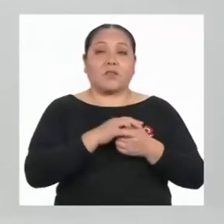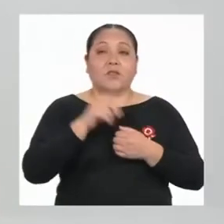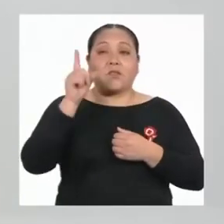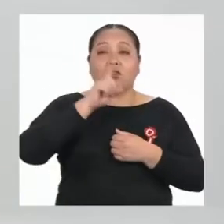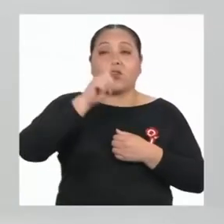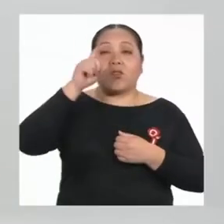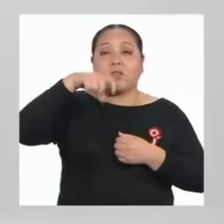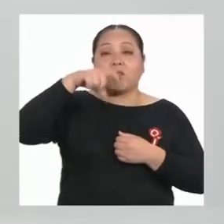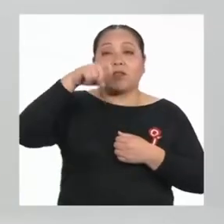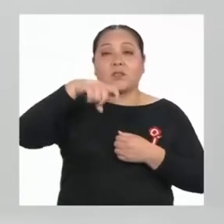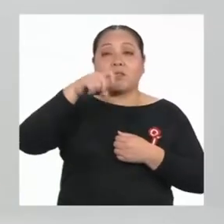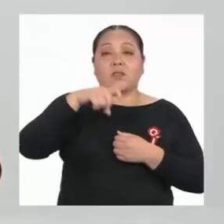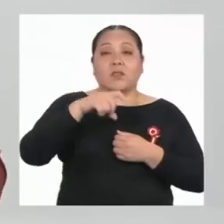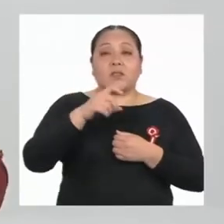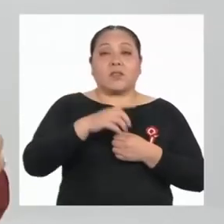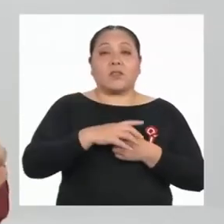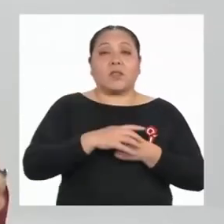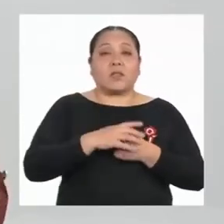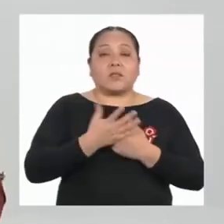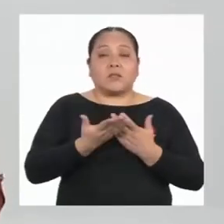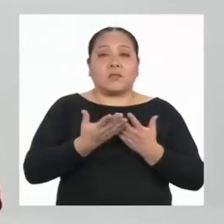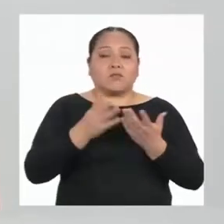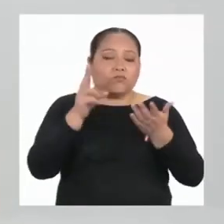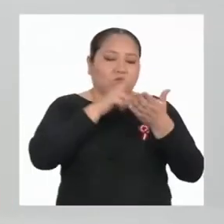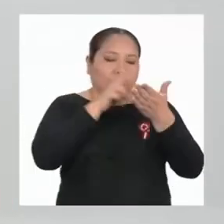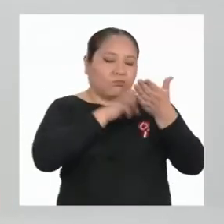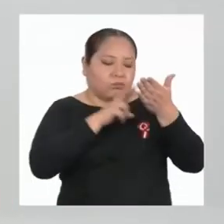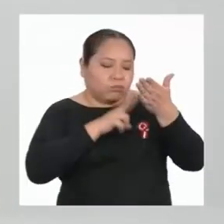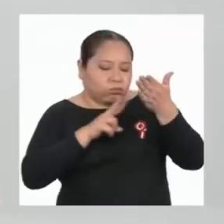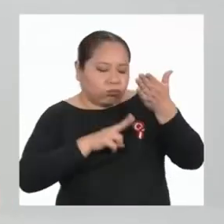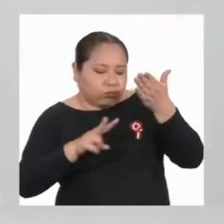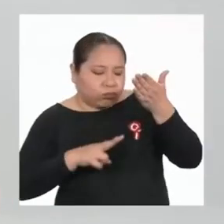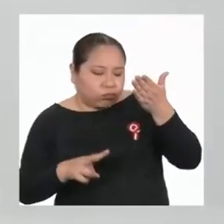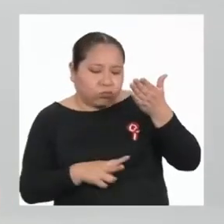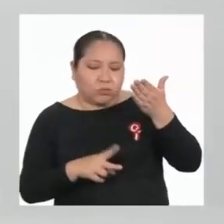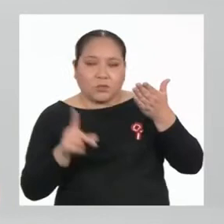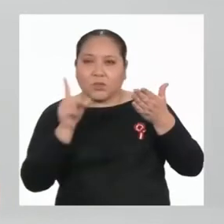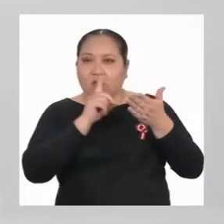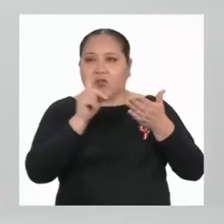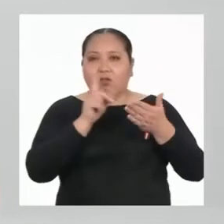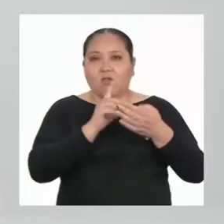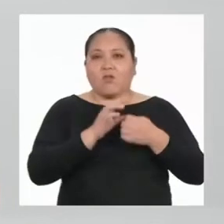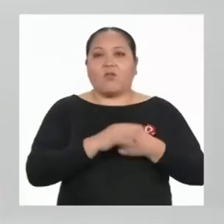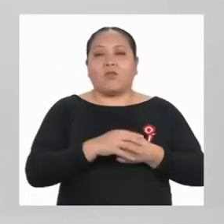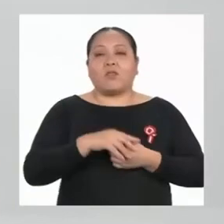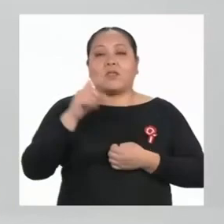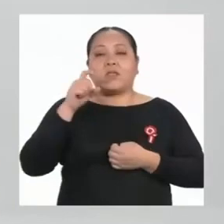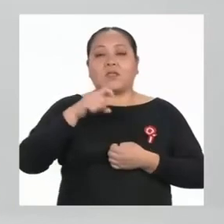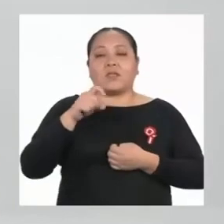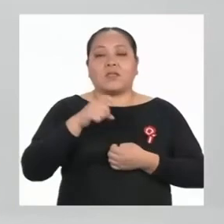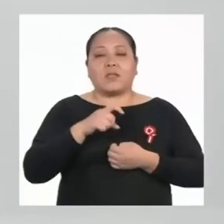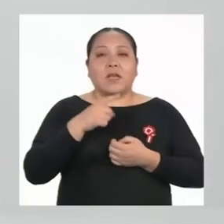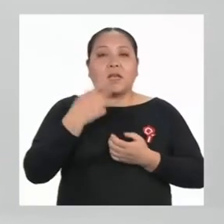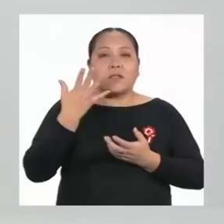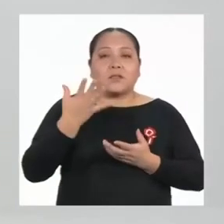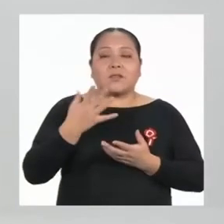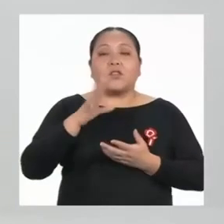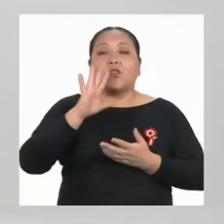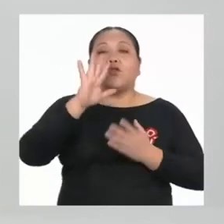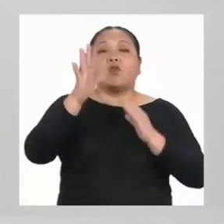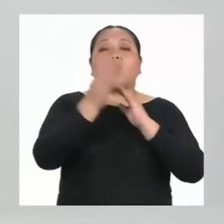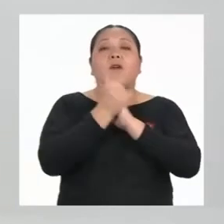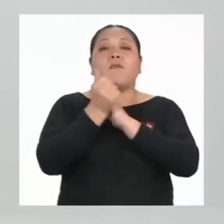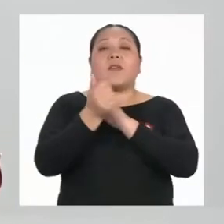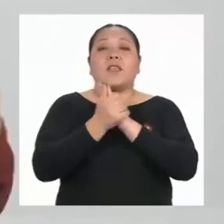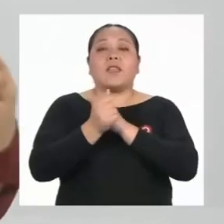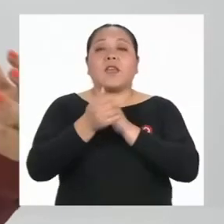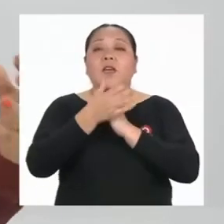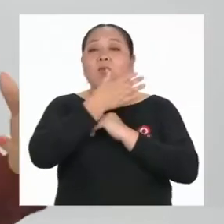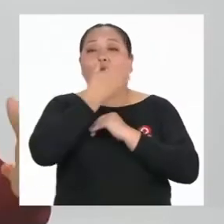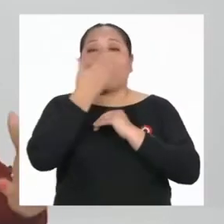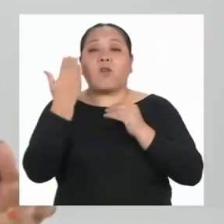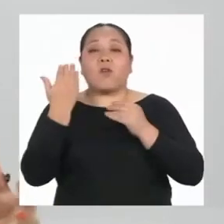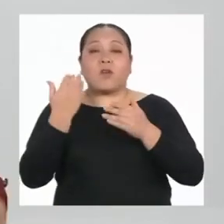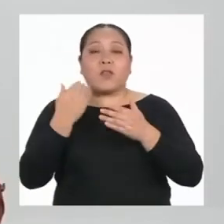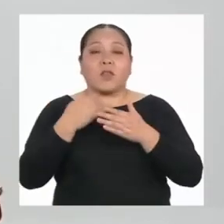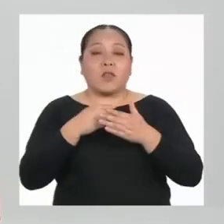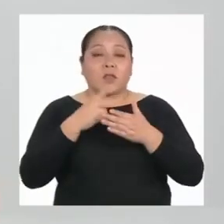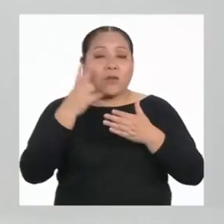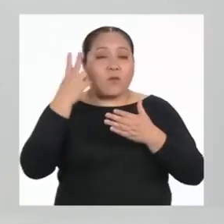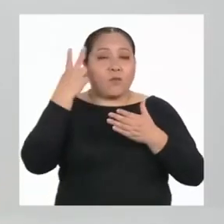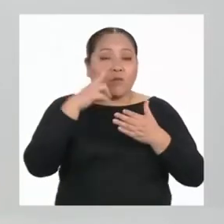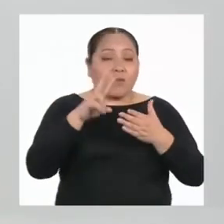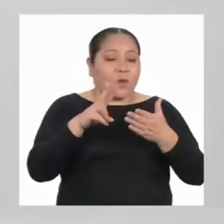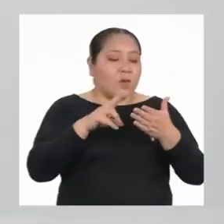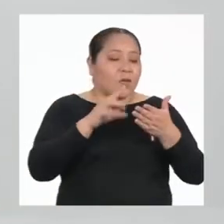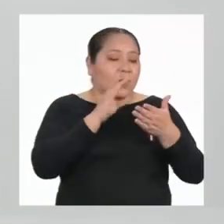es necesario leer todo el texto en su integridad, sino desarrollar la habilidad de reconocer los elementos